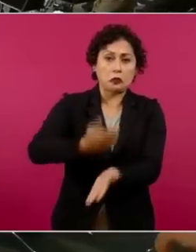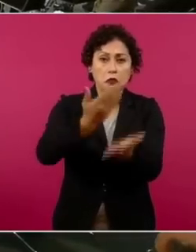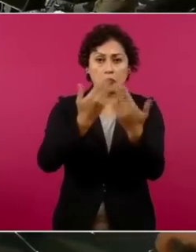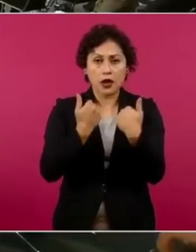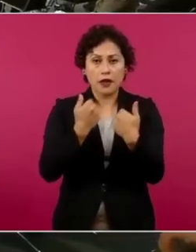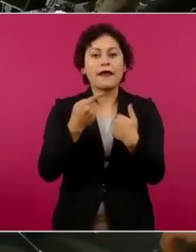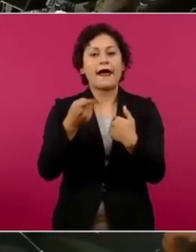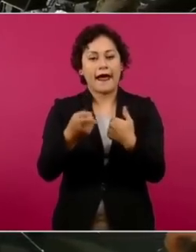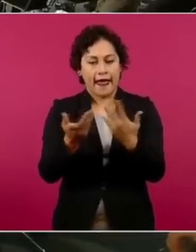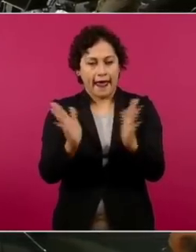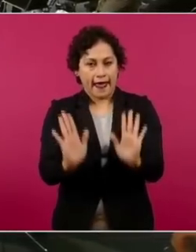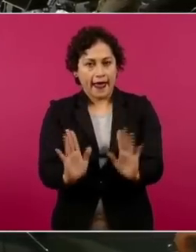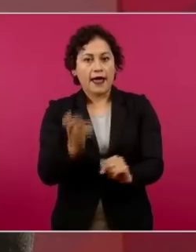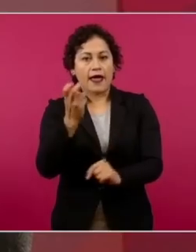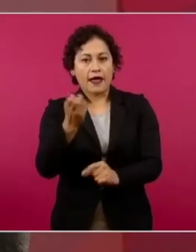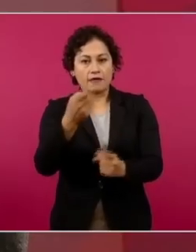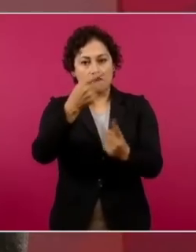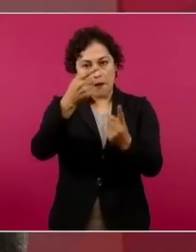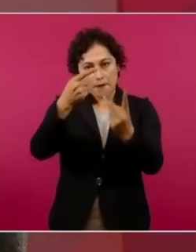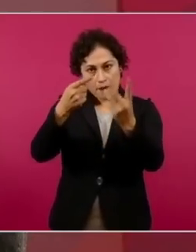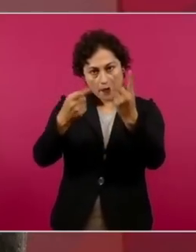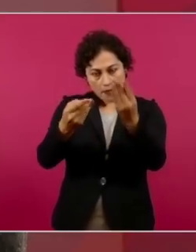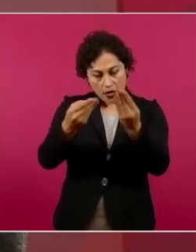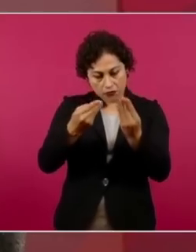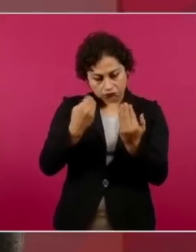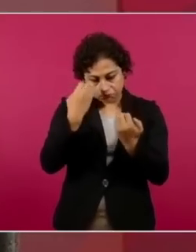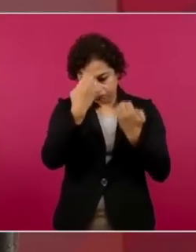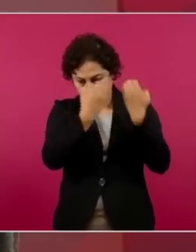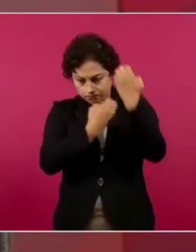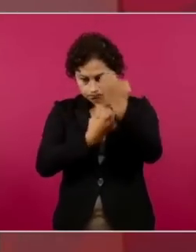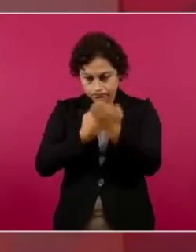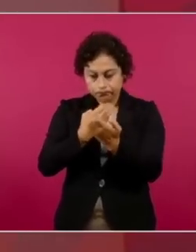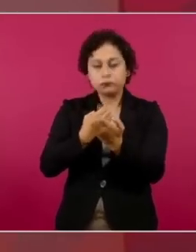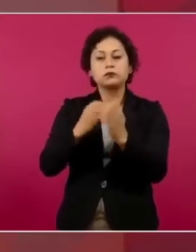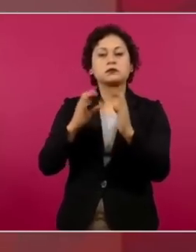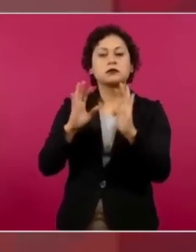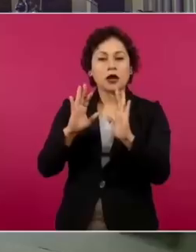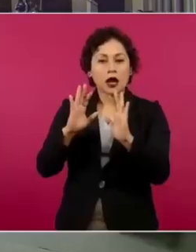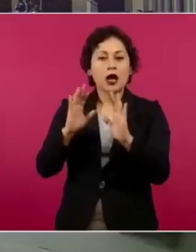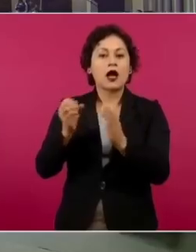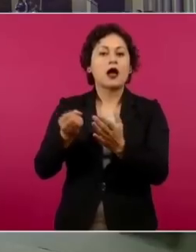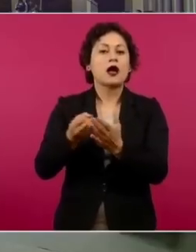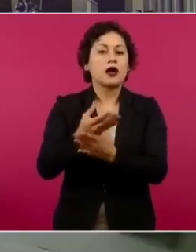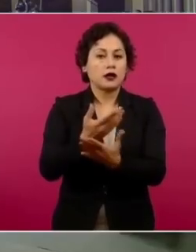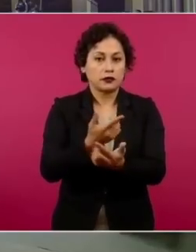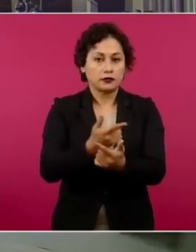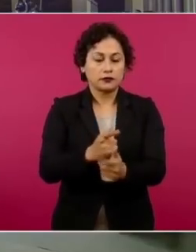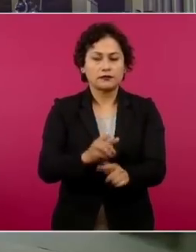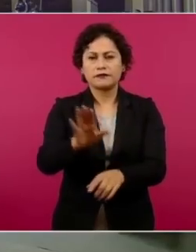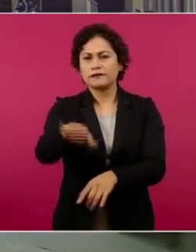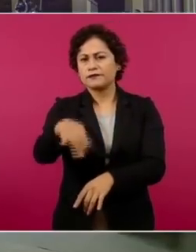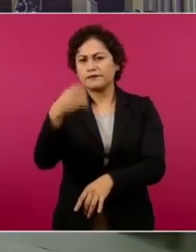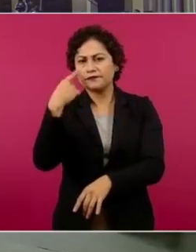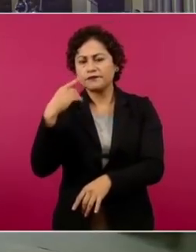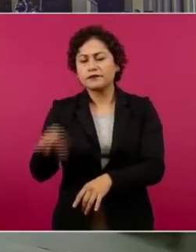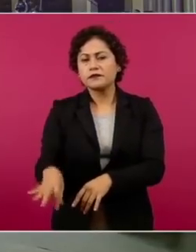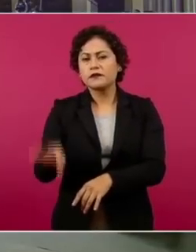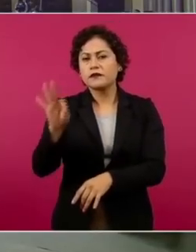Entonces, tratando este asunto. Pero ¿por qué no pones la